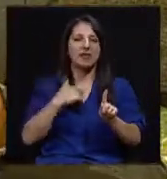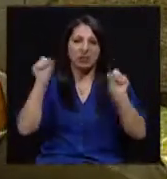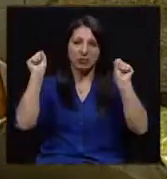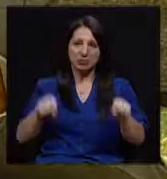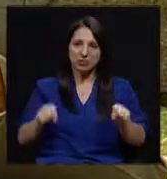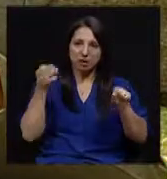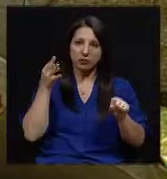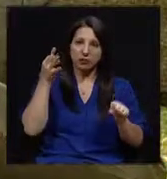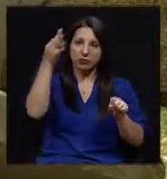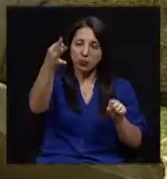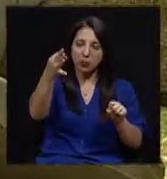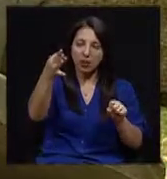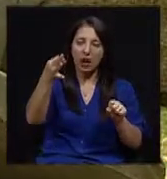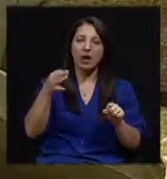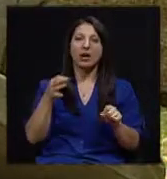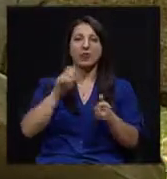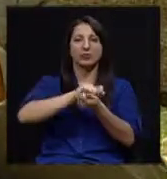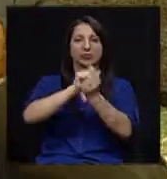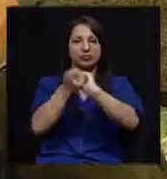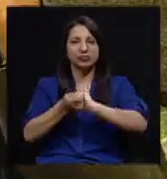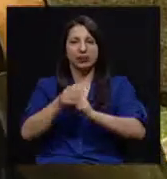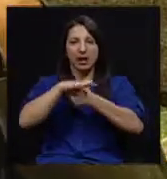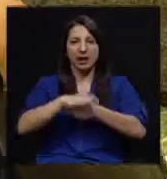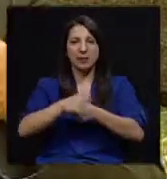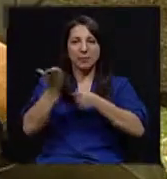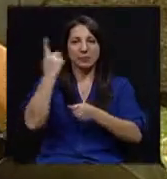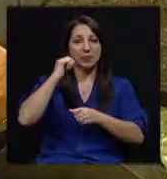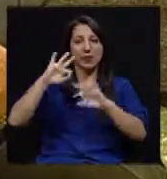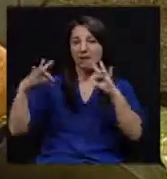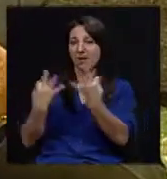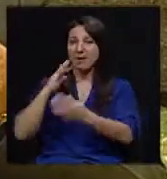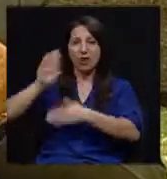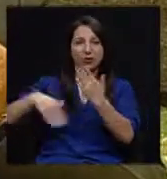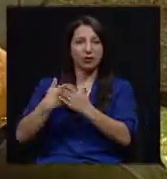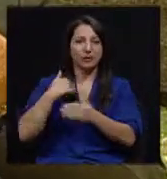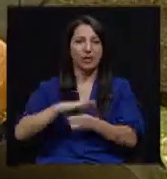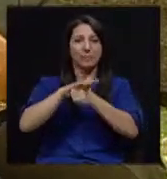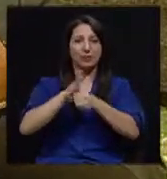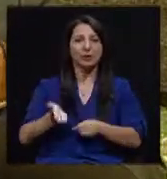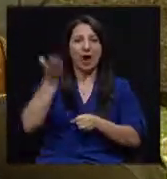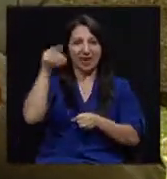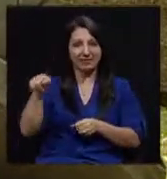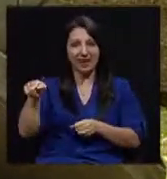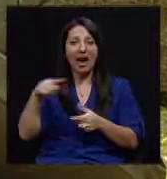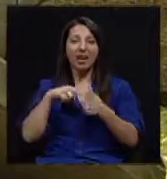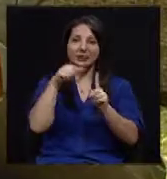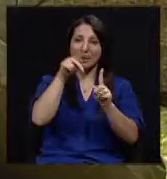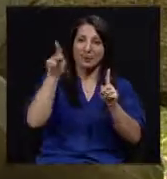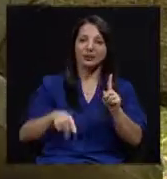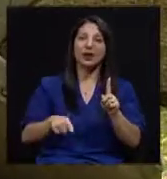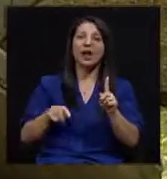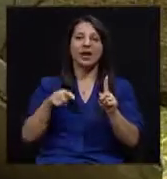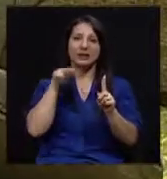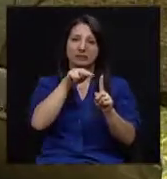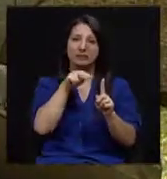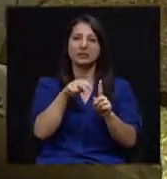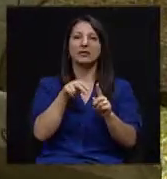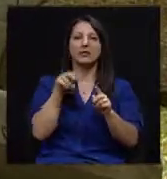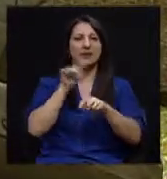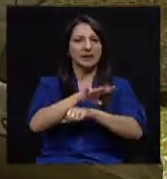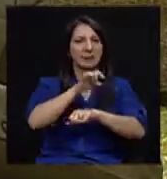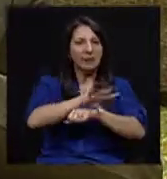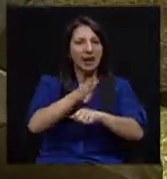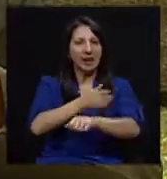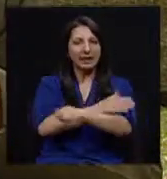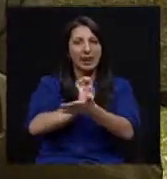posibilidades futuras de volverse hipertenso, porque en la familia todo el mundo es hipertenso, pues entonces es la persona en quien tenemos que empezar a trabajar